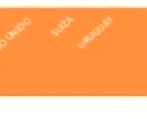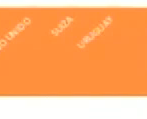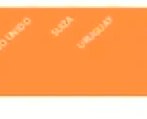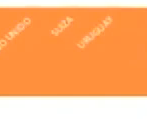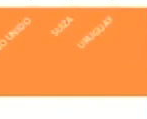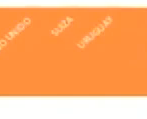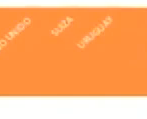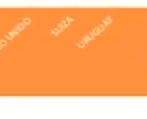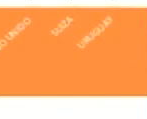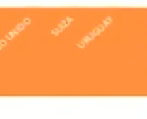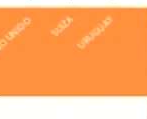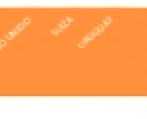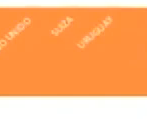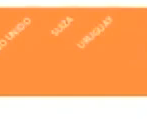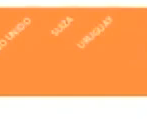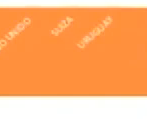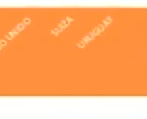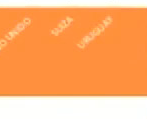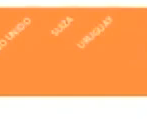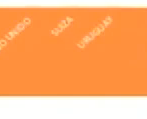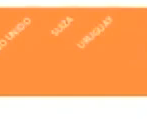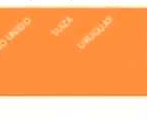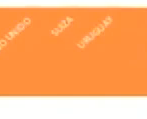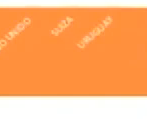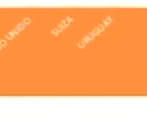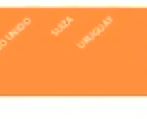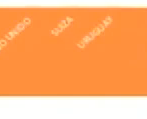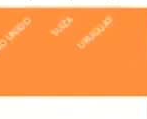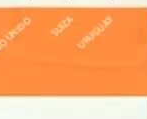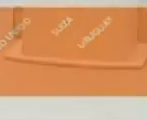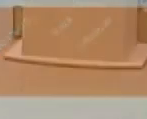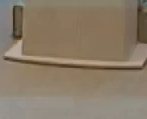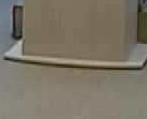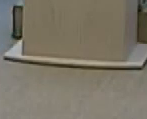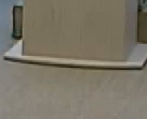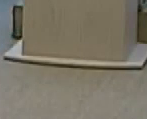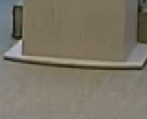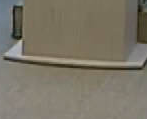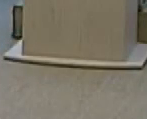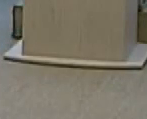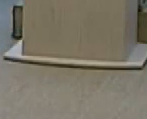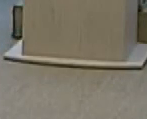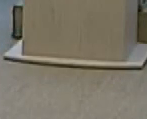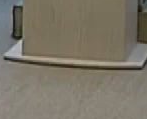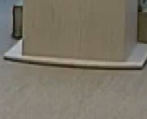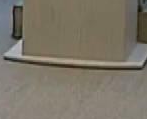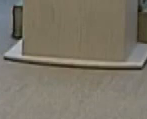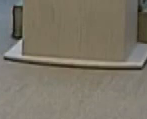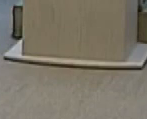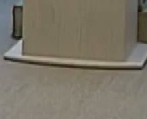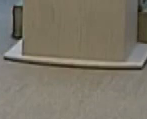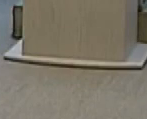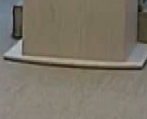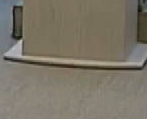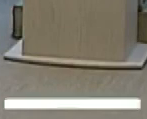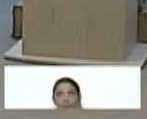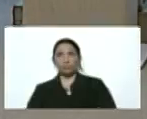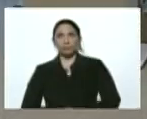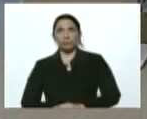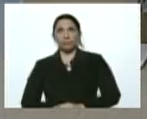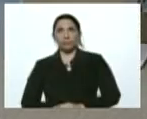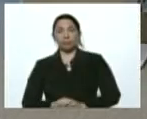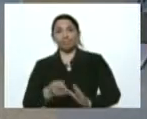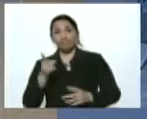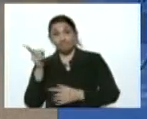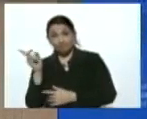de Estados Unidos y México y, bueno, otros países que presentan un caso. Afortunadamente, para eso se